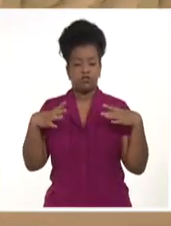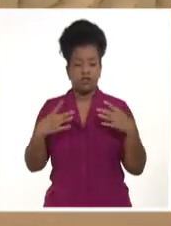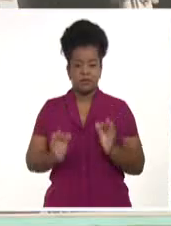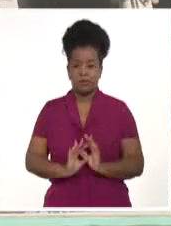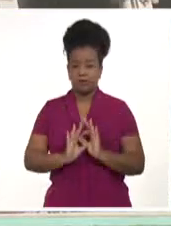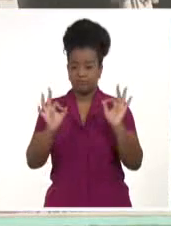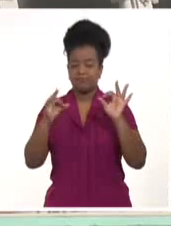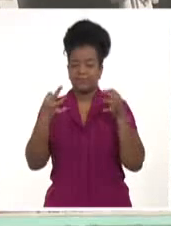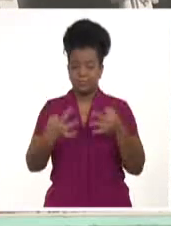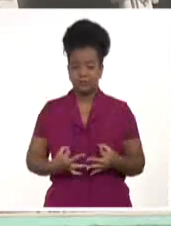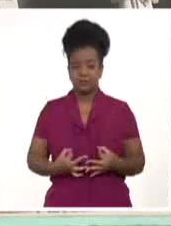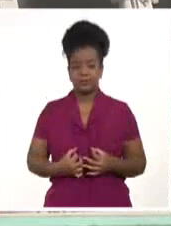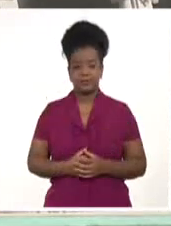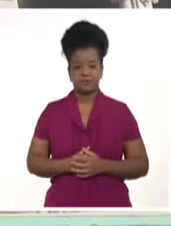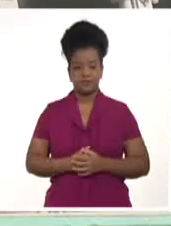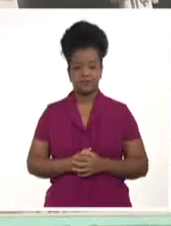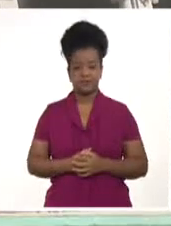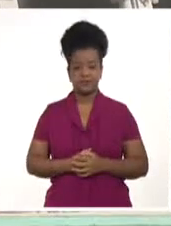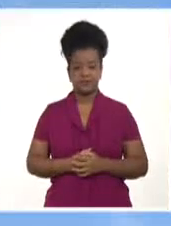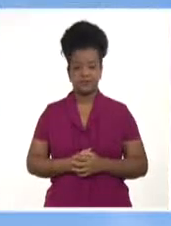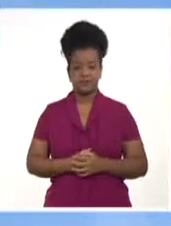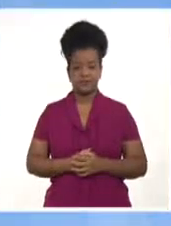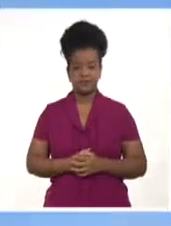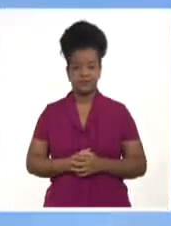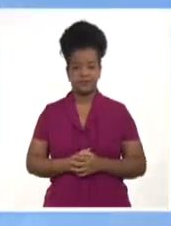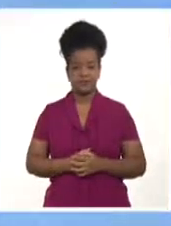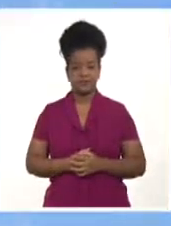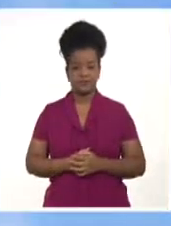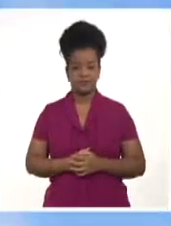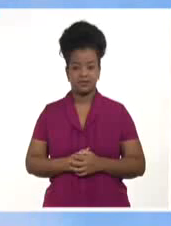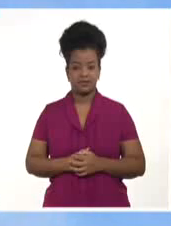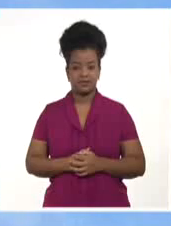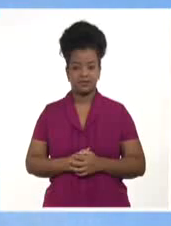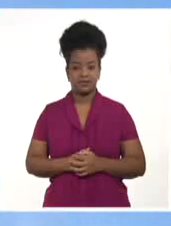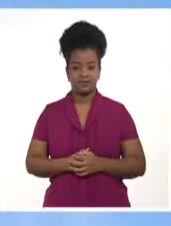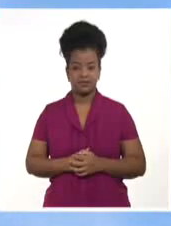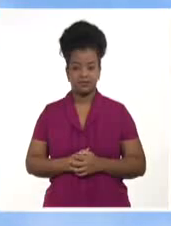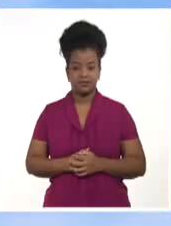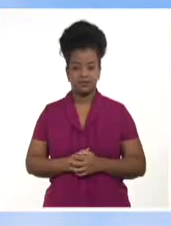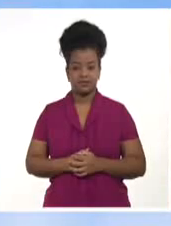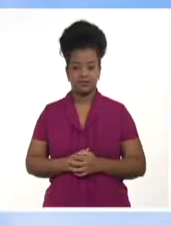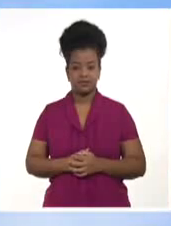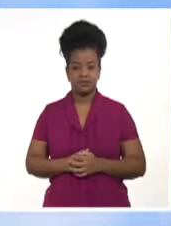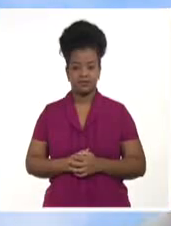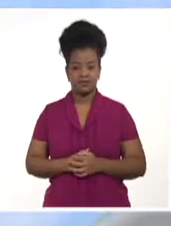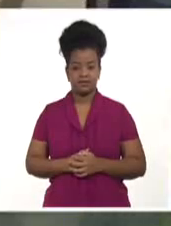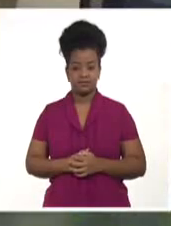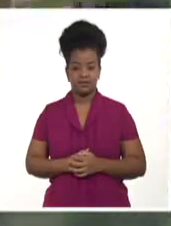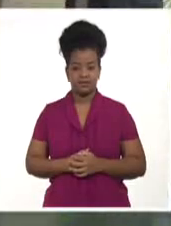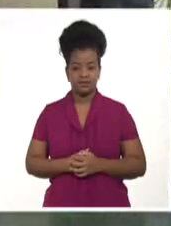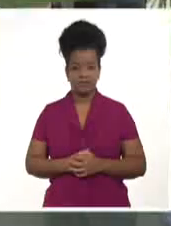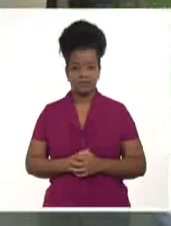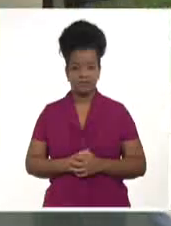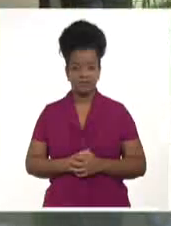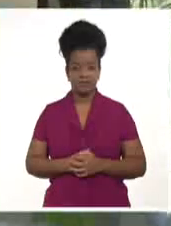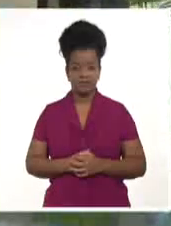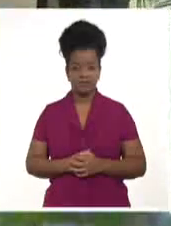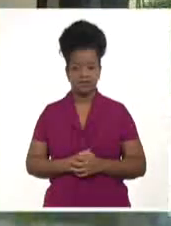y seguro. Desde Santiago de Cuba, Joanny Suárez y Dailin Herrera Bayar, Sistema Informativo de la Televisión